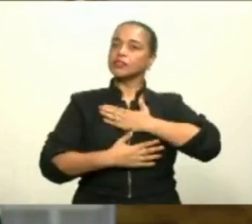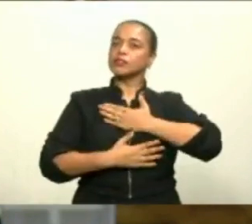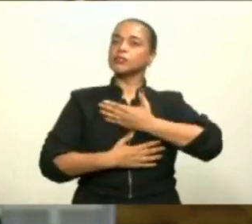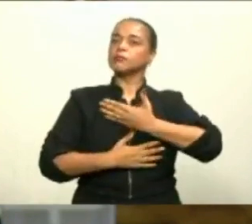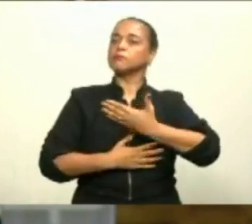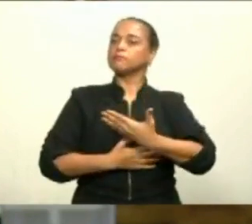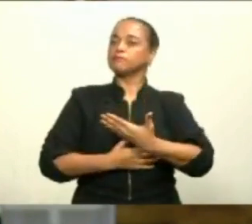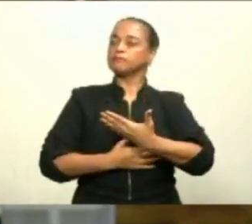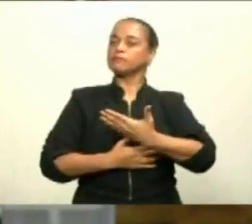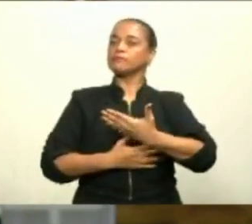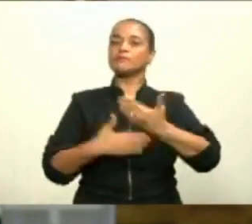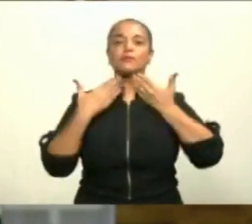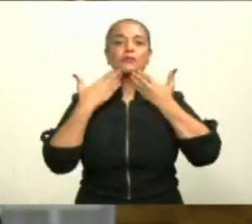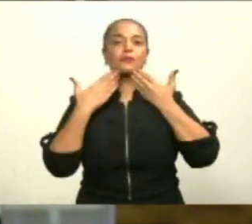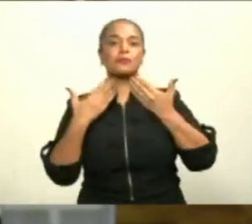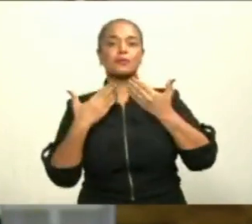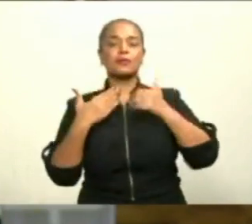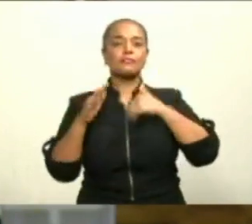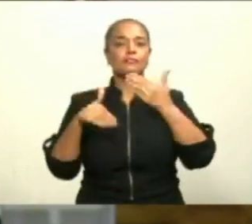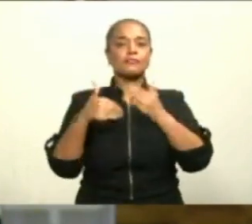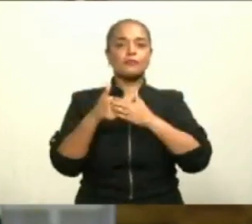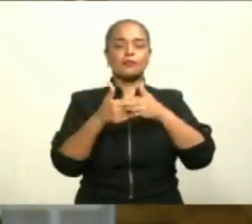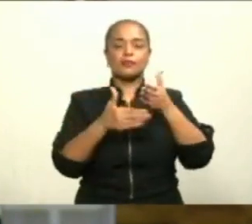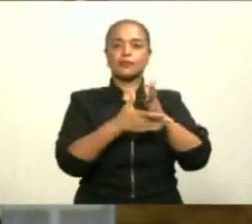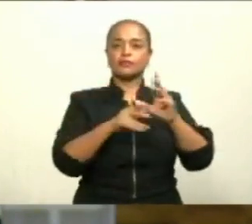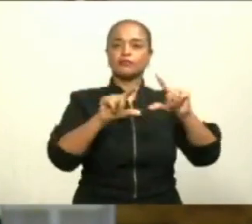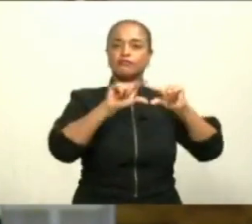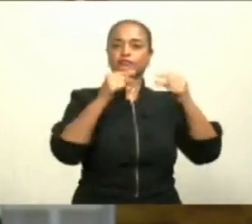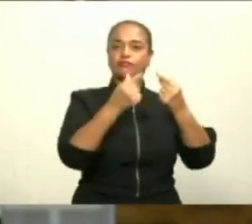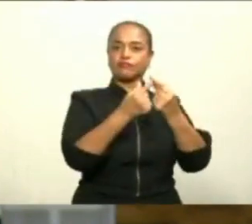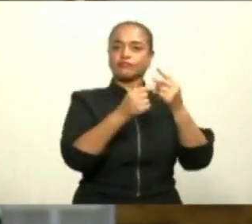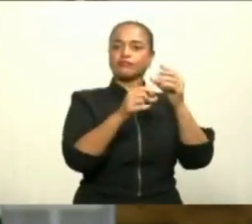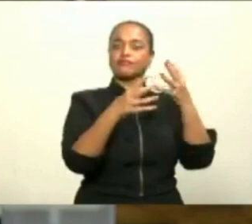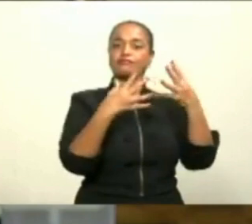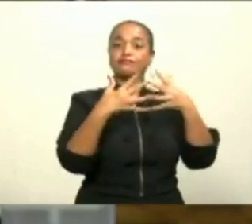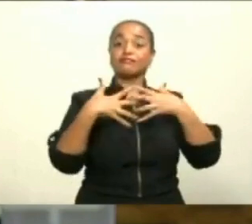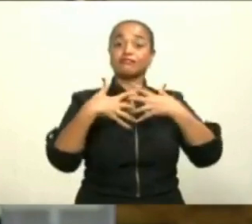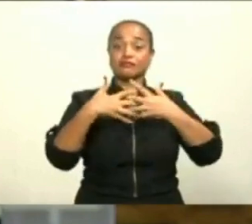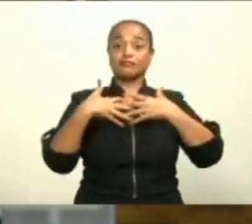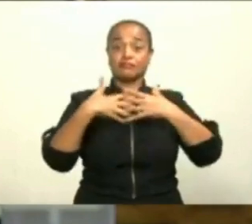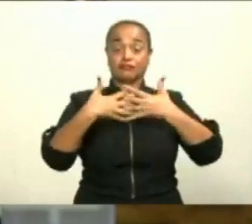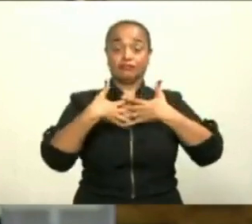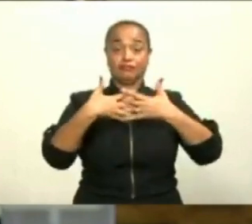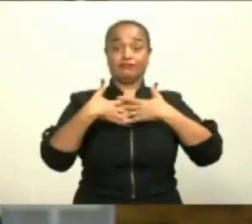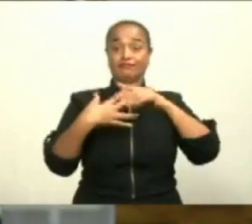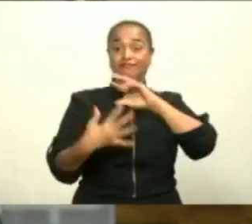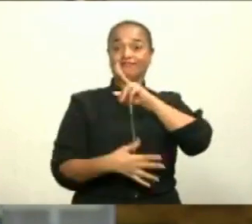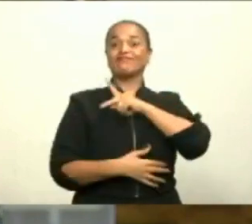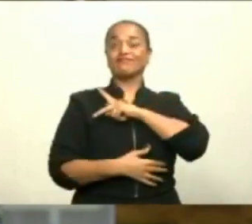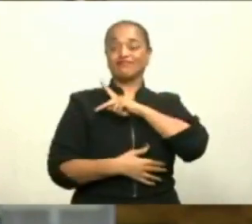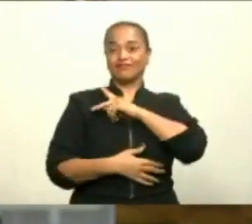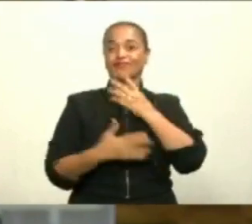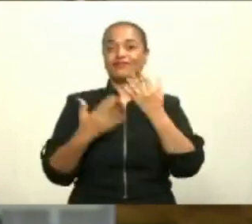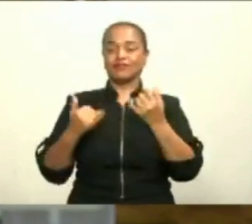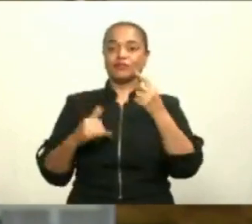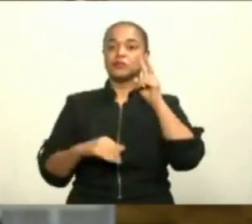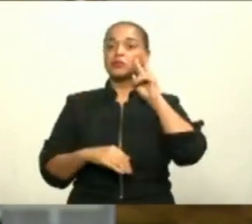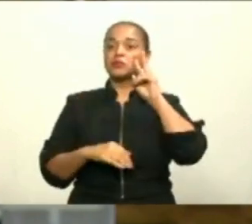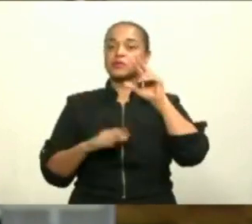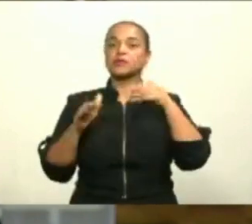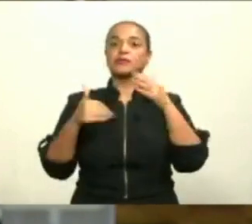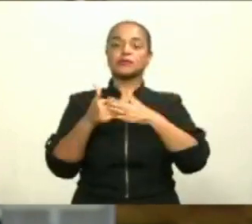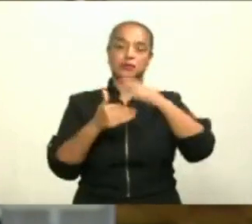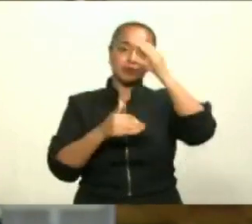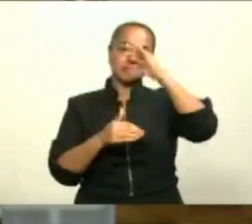gran parte del empresariado nacional que hoy vemos representado en la persona del señor González